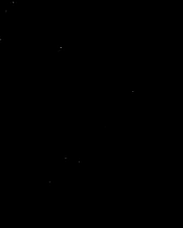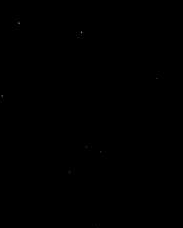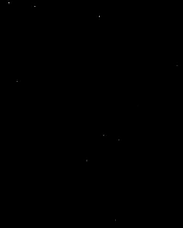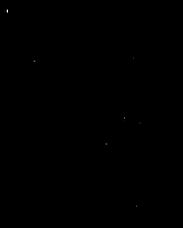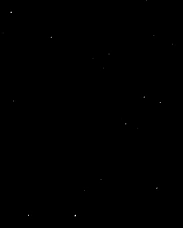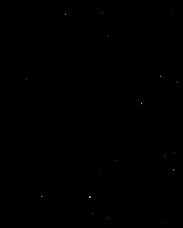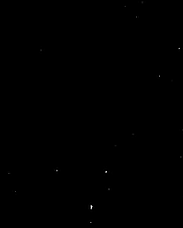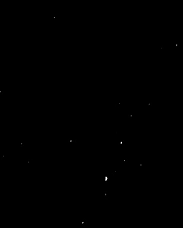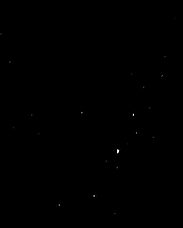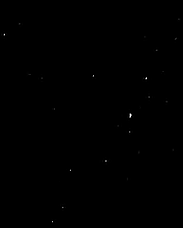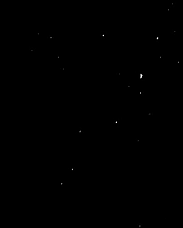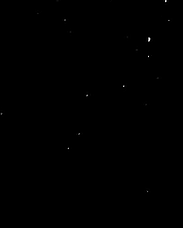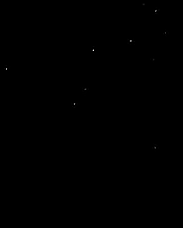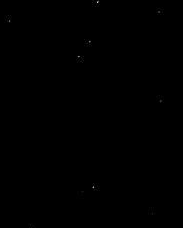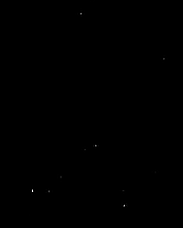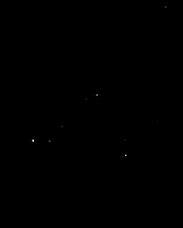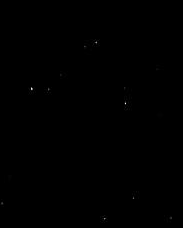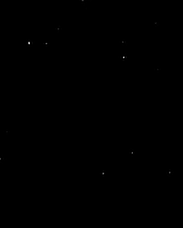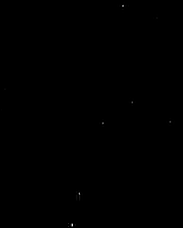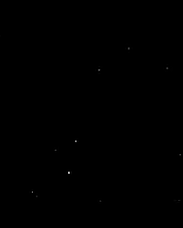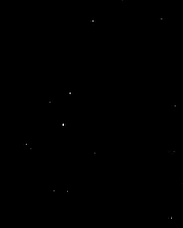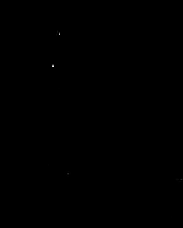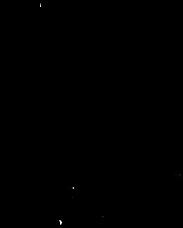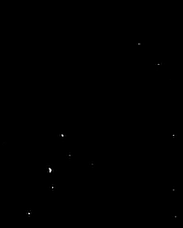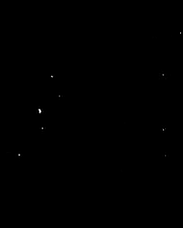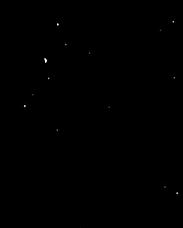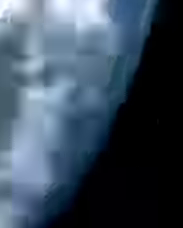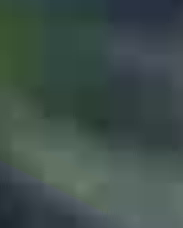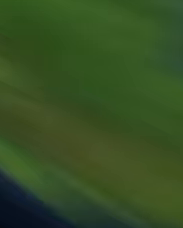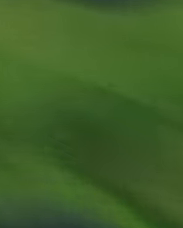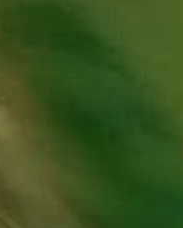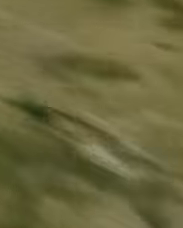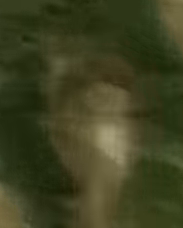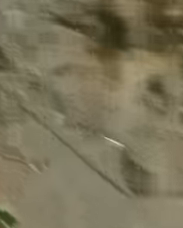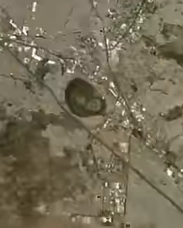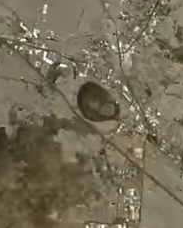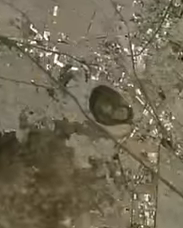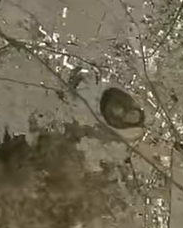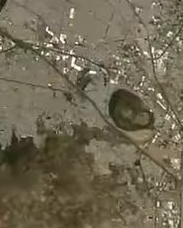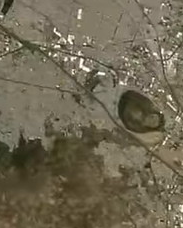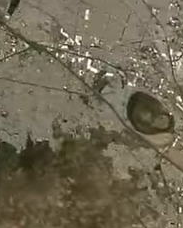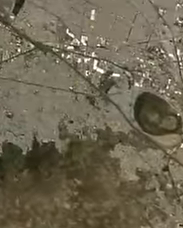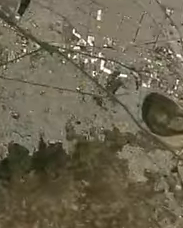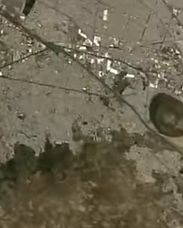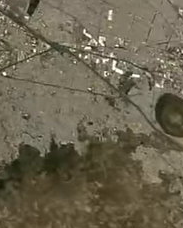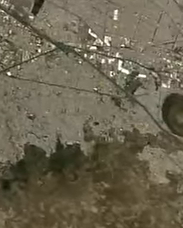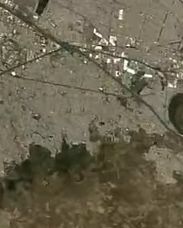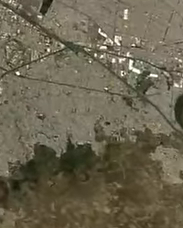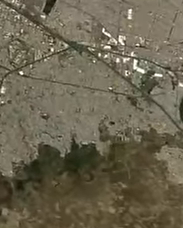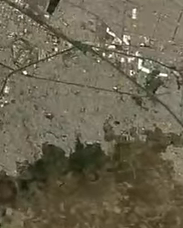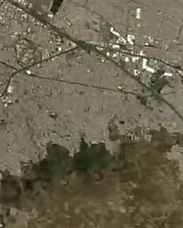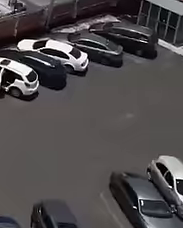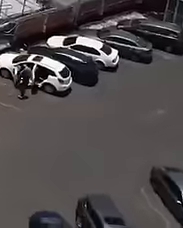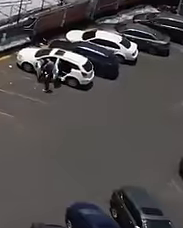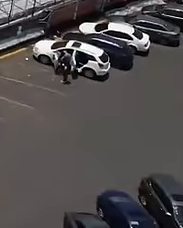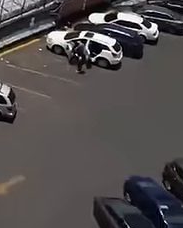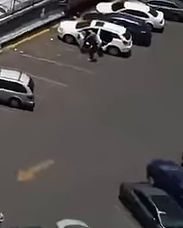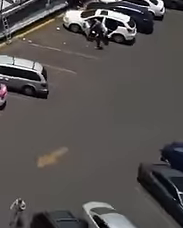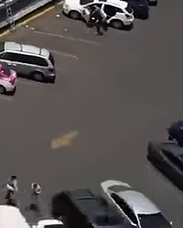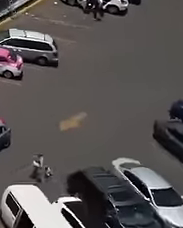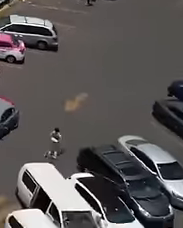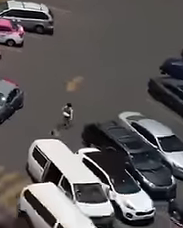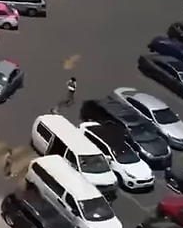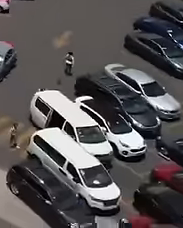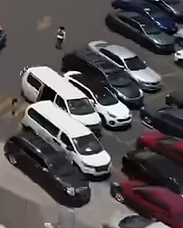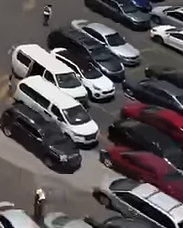Estrenan en la Ciudad de México, el techo solar más grande del mundo. La Ciudad de México celebró el día